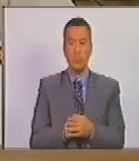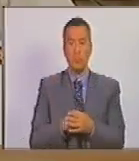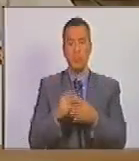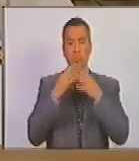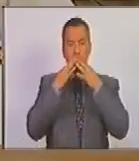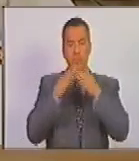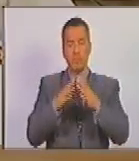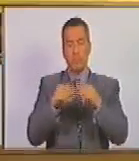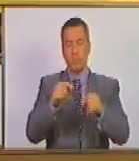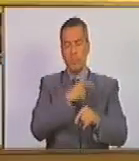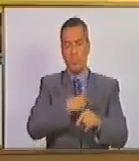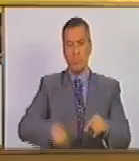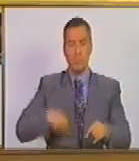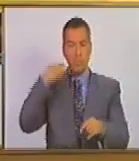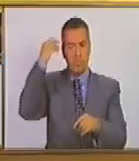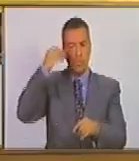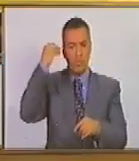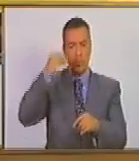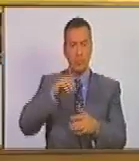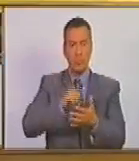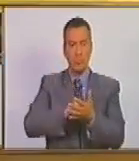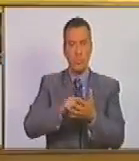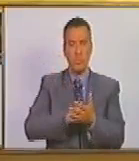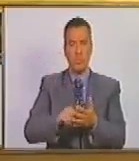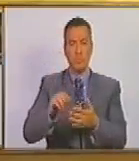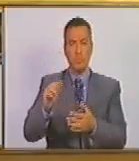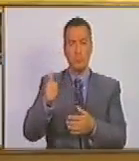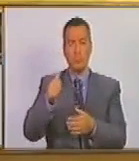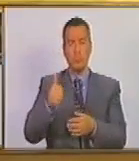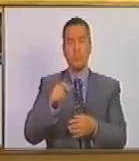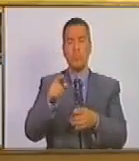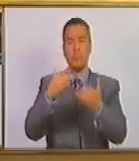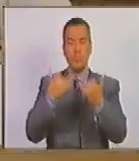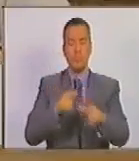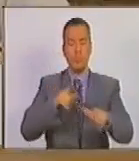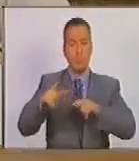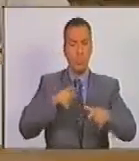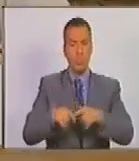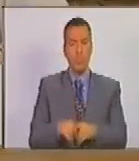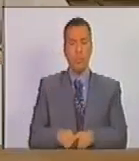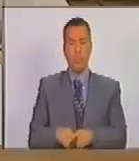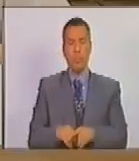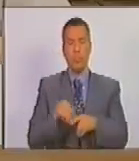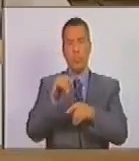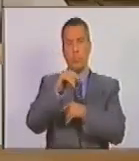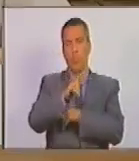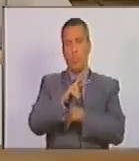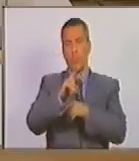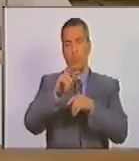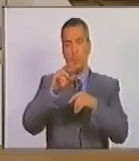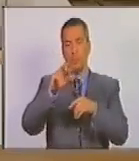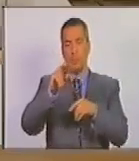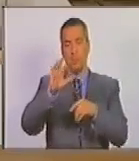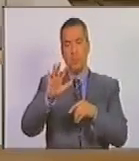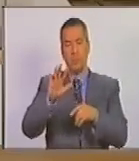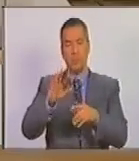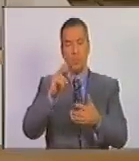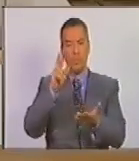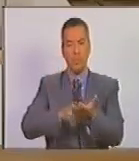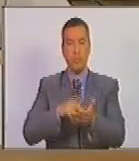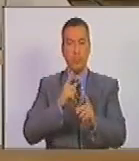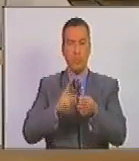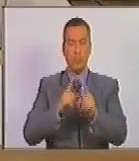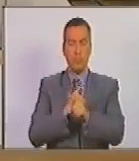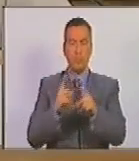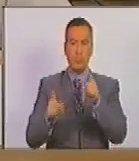Es todo, ciudadano presidente. En consideración, el artículo décimo. Queda aprobado. Siguiente. Dicísimo quinto. Se propone aprobar con